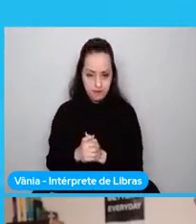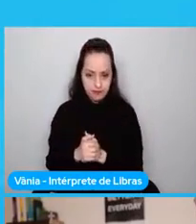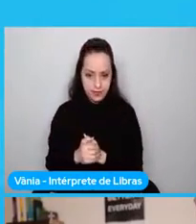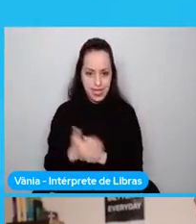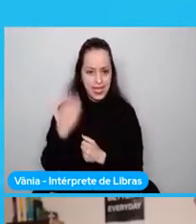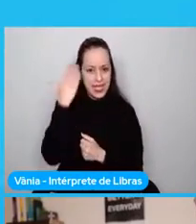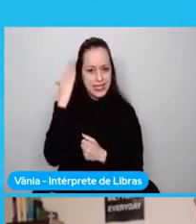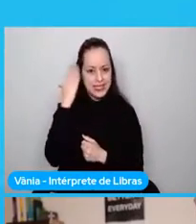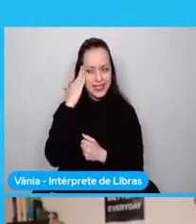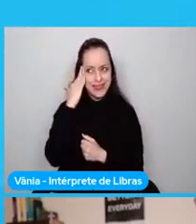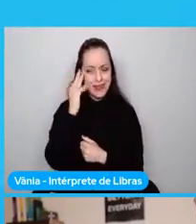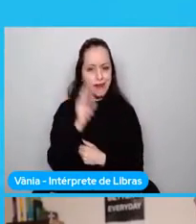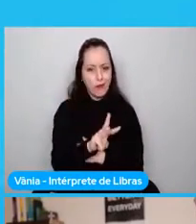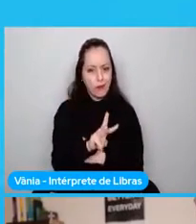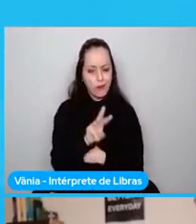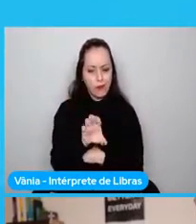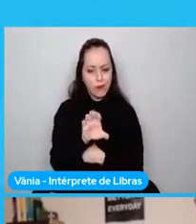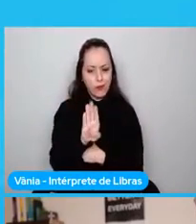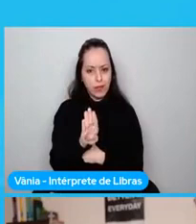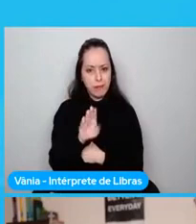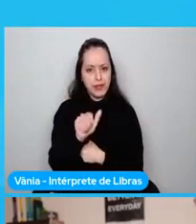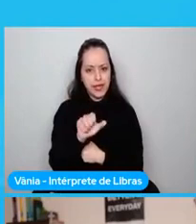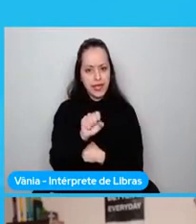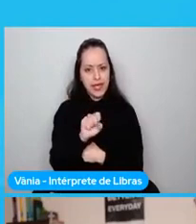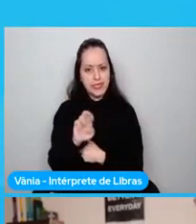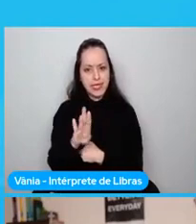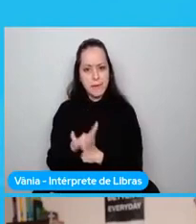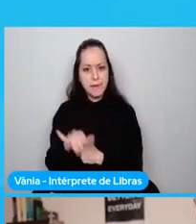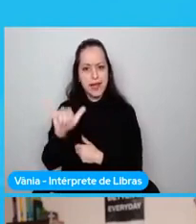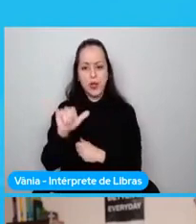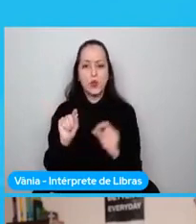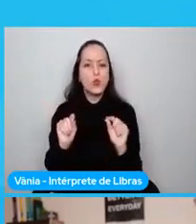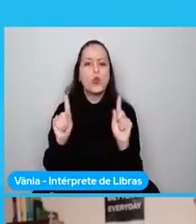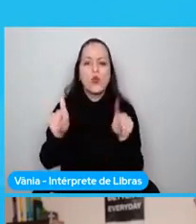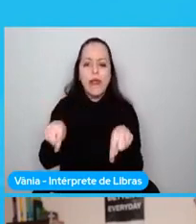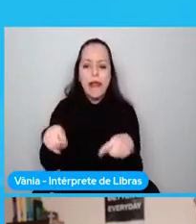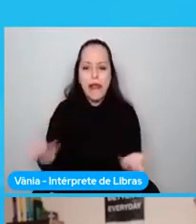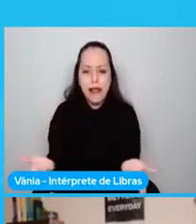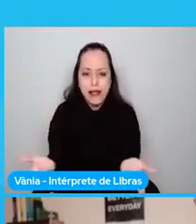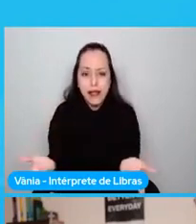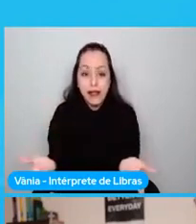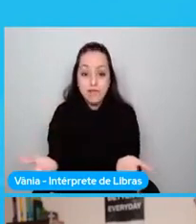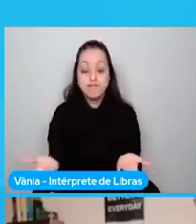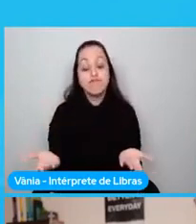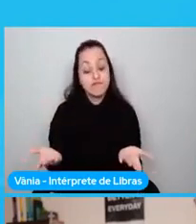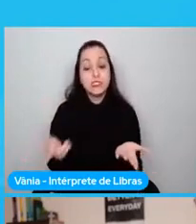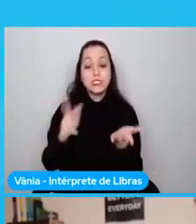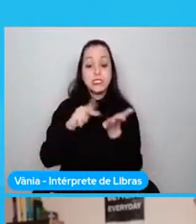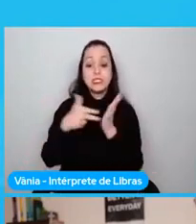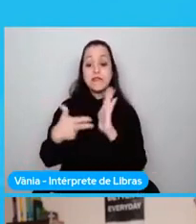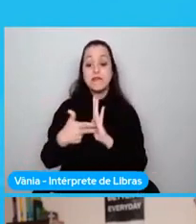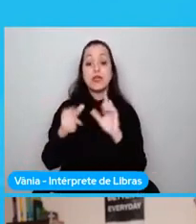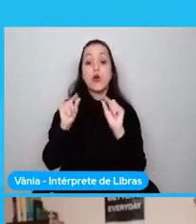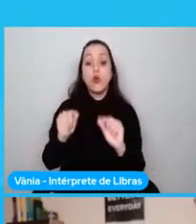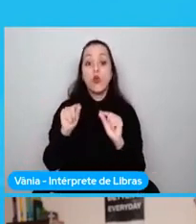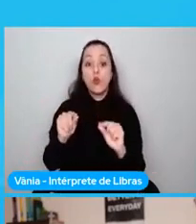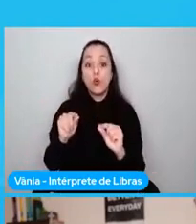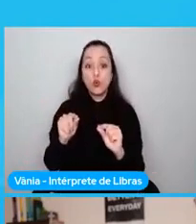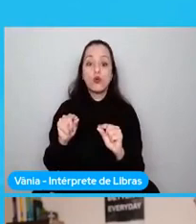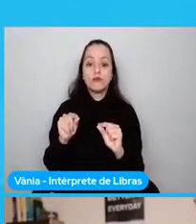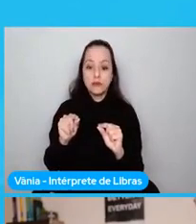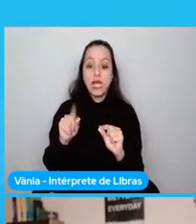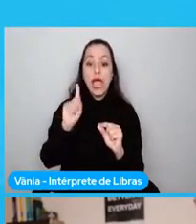WebAssembly. Entonces en simple palabras WebAssembly se puede expresar como un